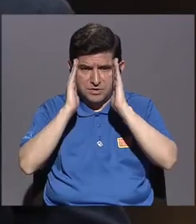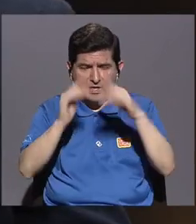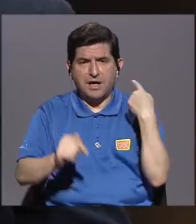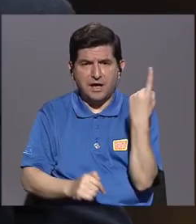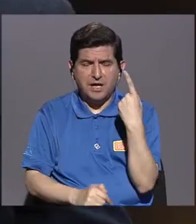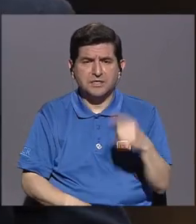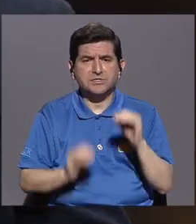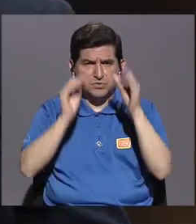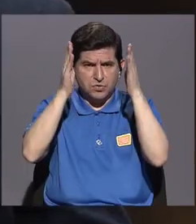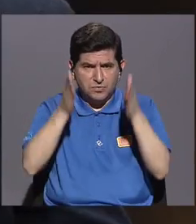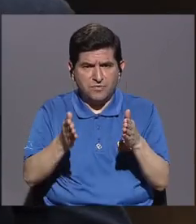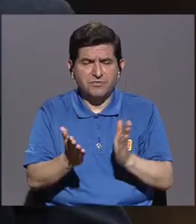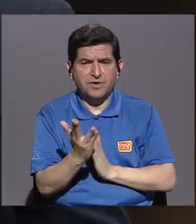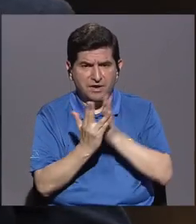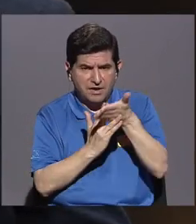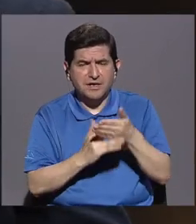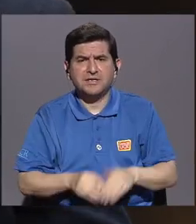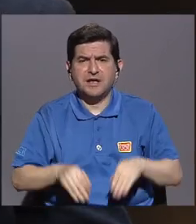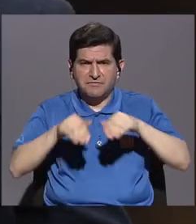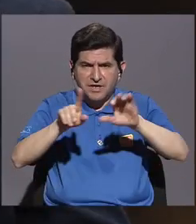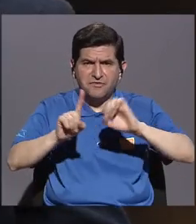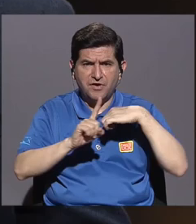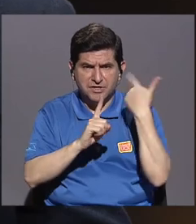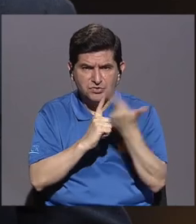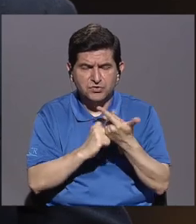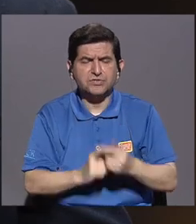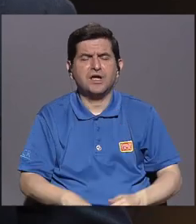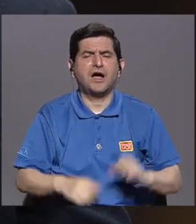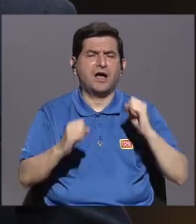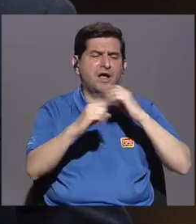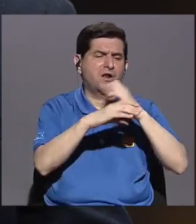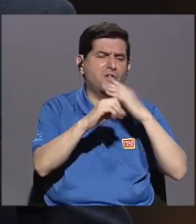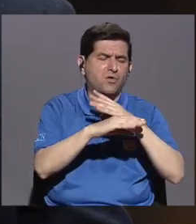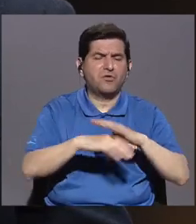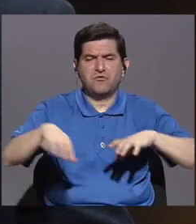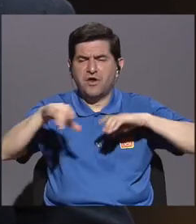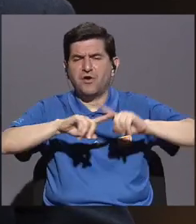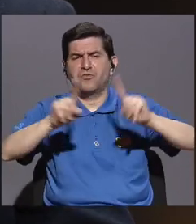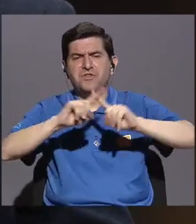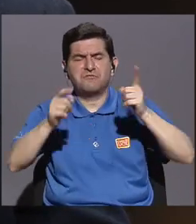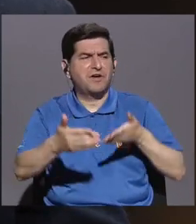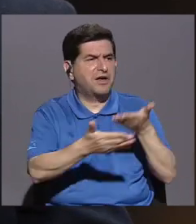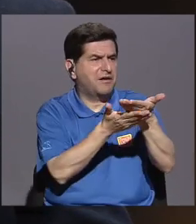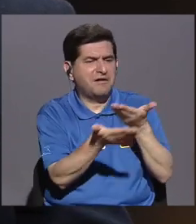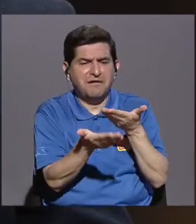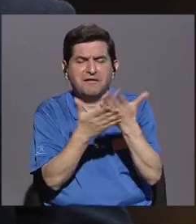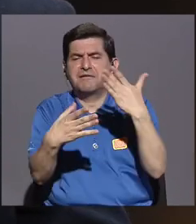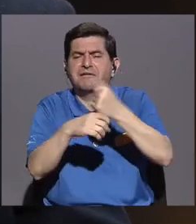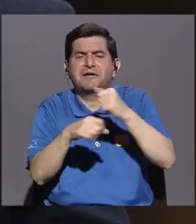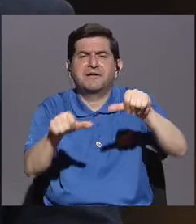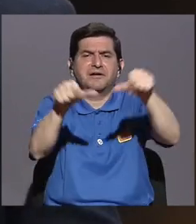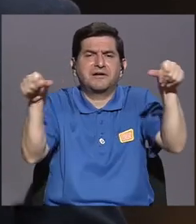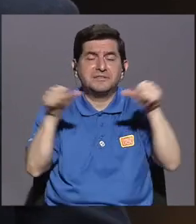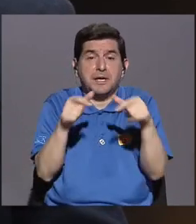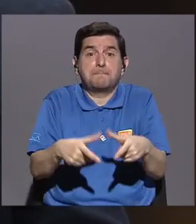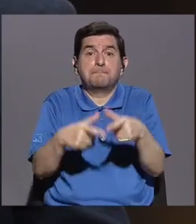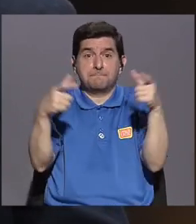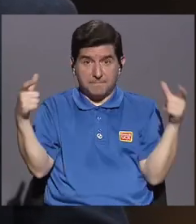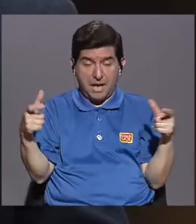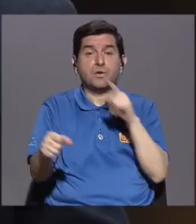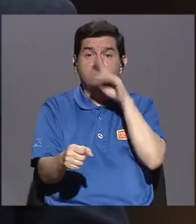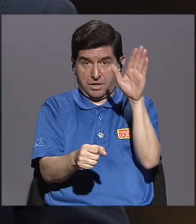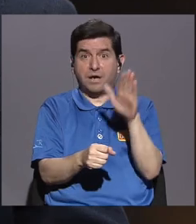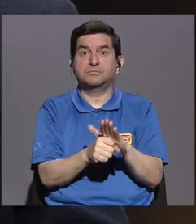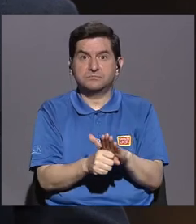siempre con el docente a través de las redes sociales, del correo, de seguimiento de actividades que se les proponen que ellos hagan en las aulas y que la mayoría